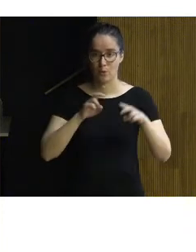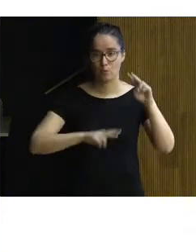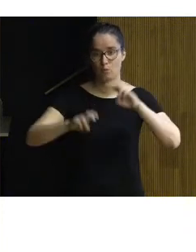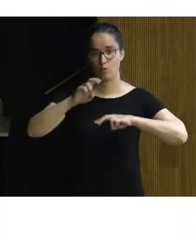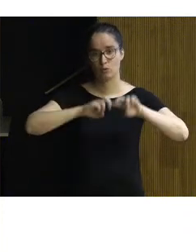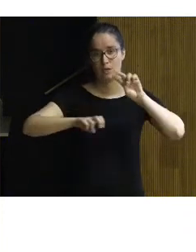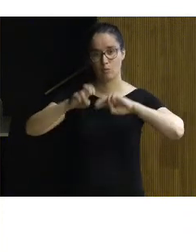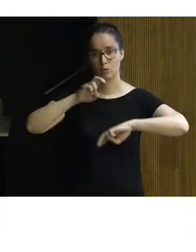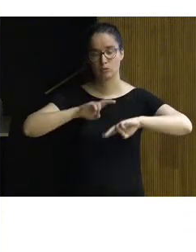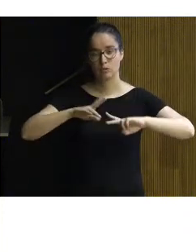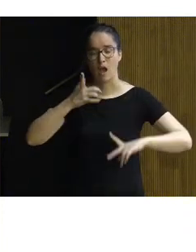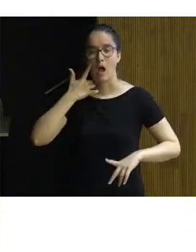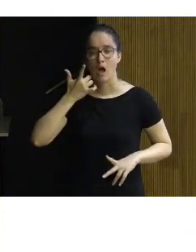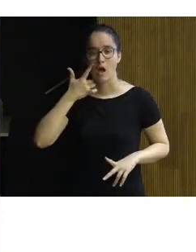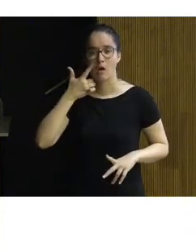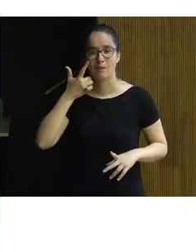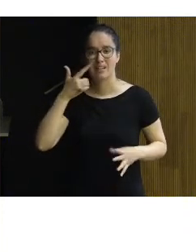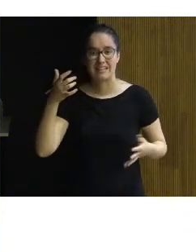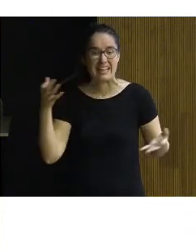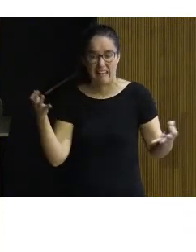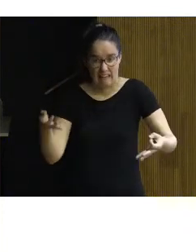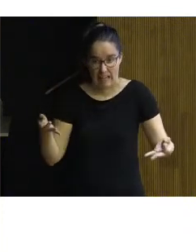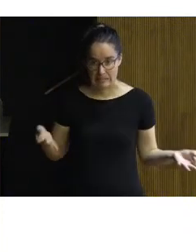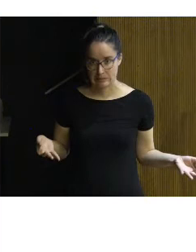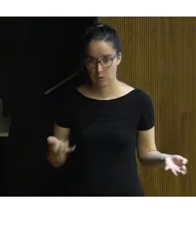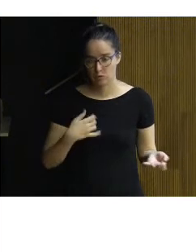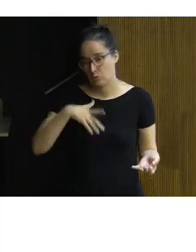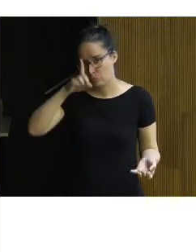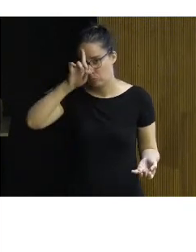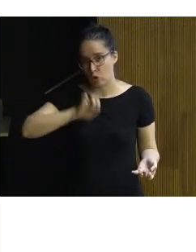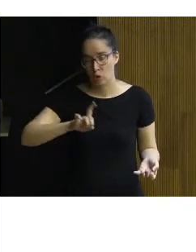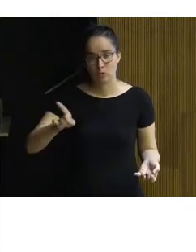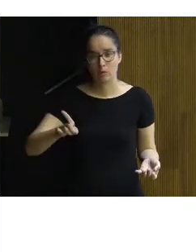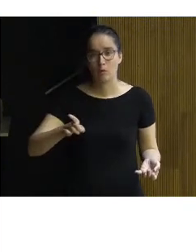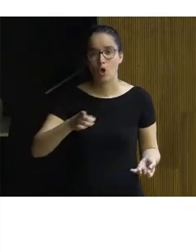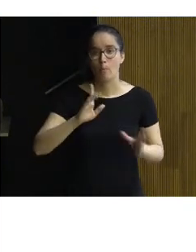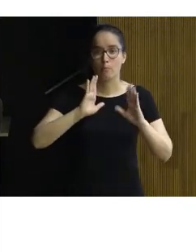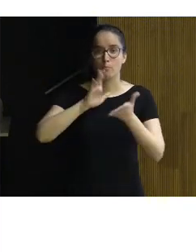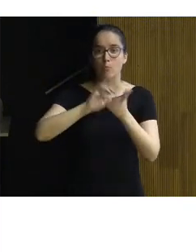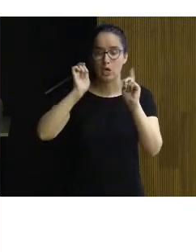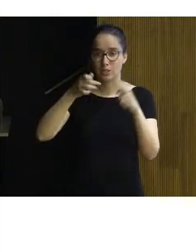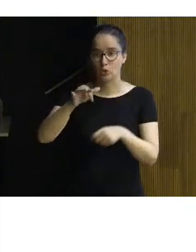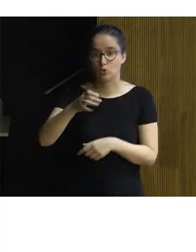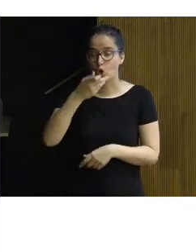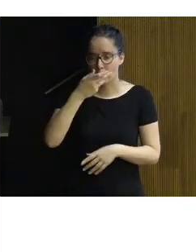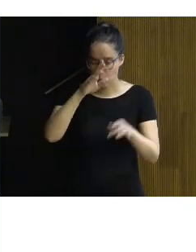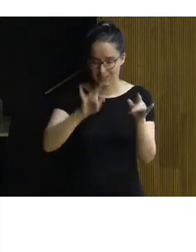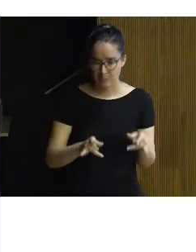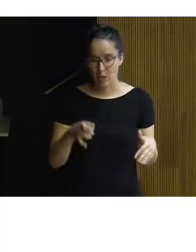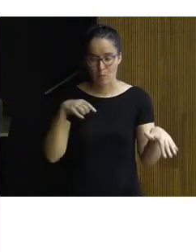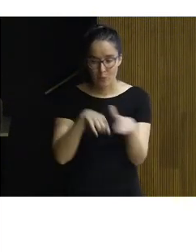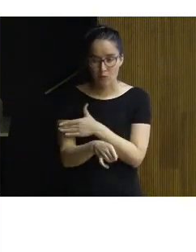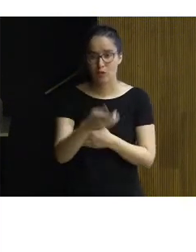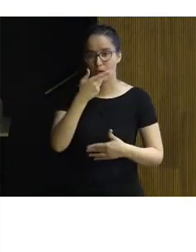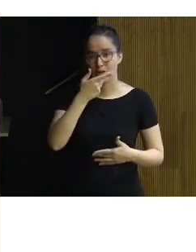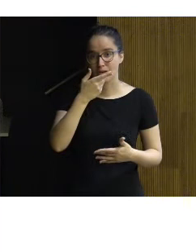ese enterándonos de que de que estábamos hablando bueno a ver el monasterio de Suso claro que lo conocemos pero vamos a profundizar en